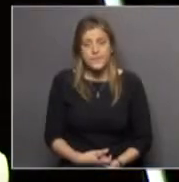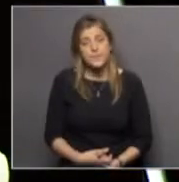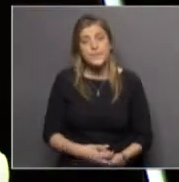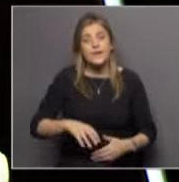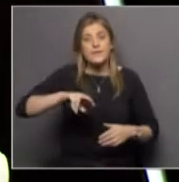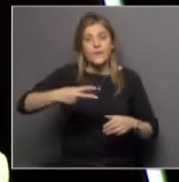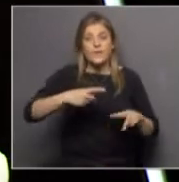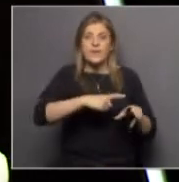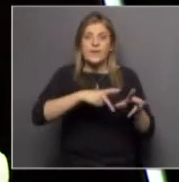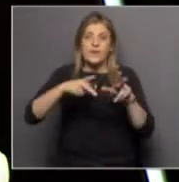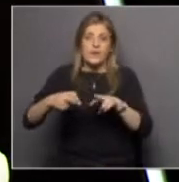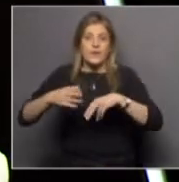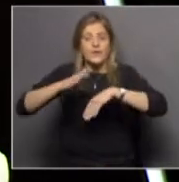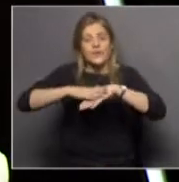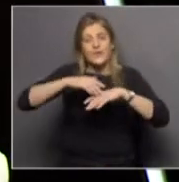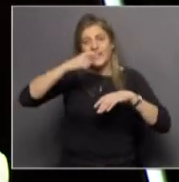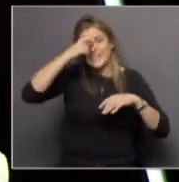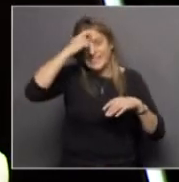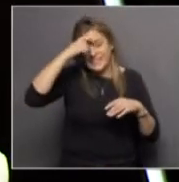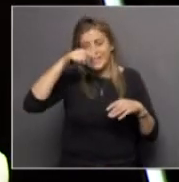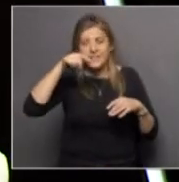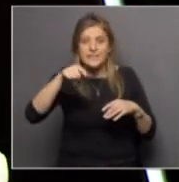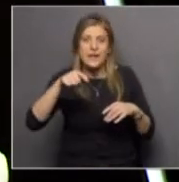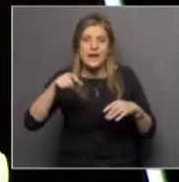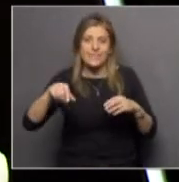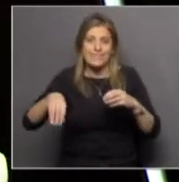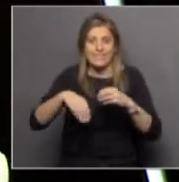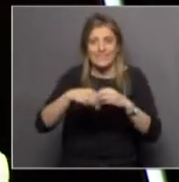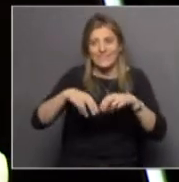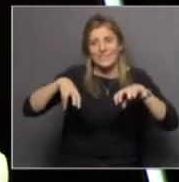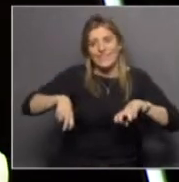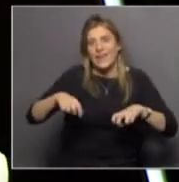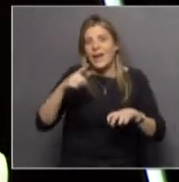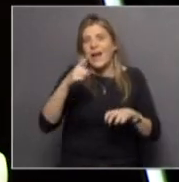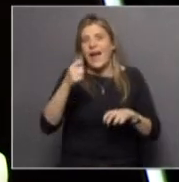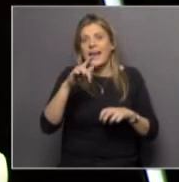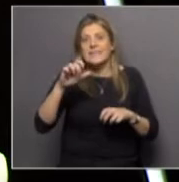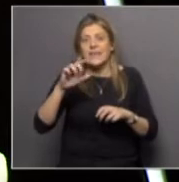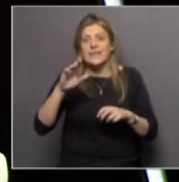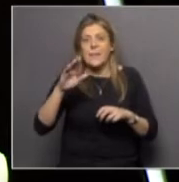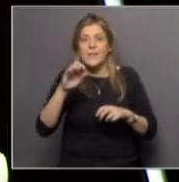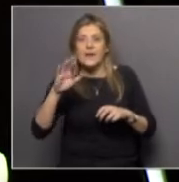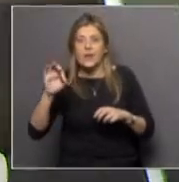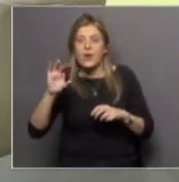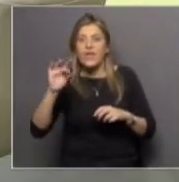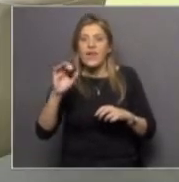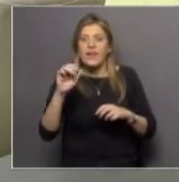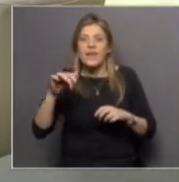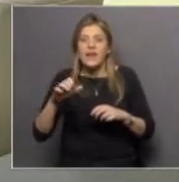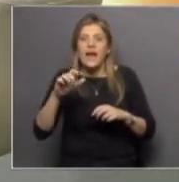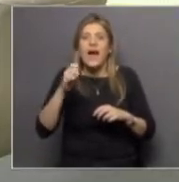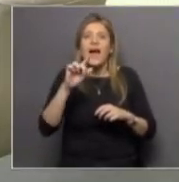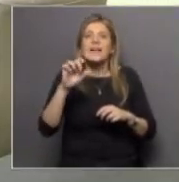Segundo segmento de Sobre Ciencia y sumamos como es habitual a Alexandra Perrone y Daniela Hirschfeld. Alexandra, ¿cómo estás?